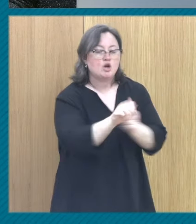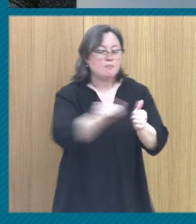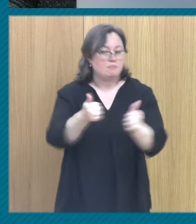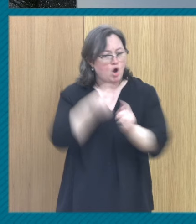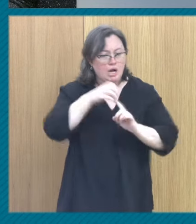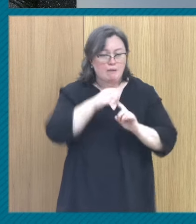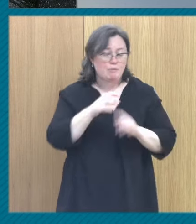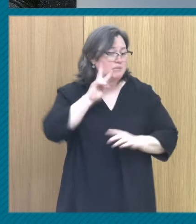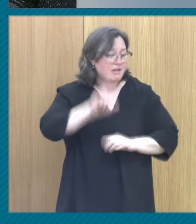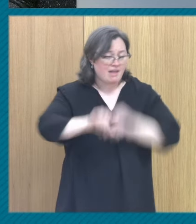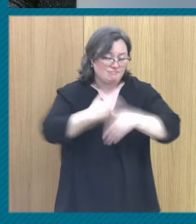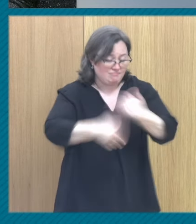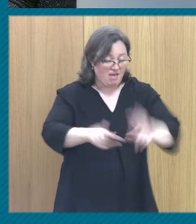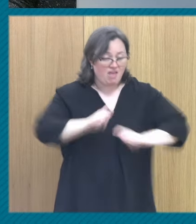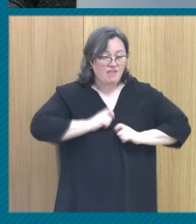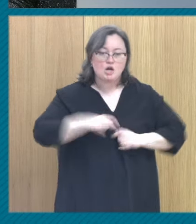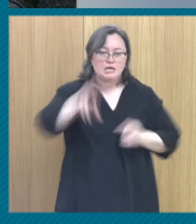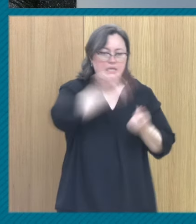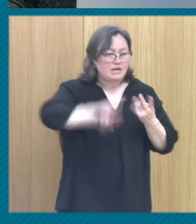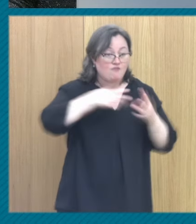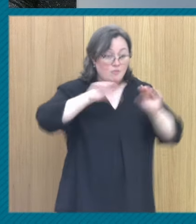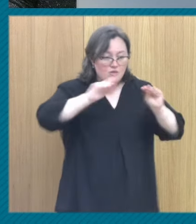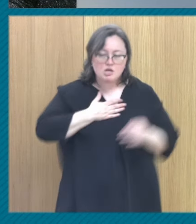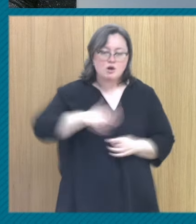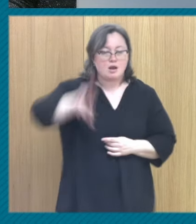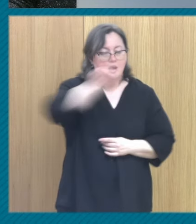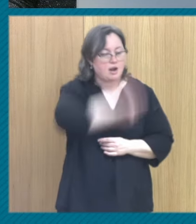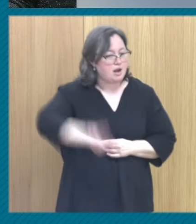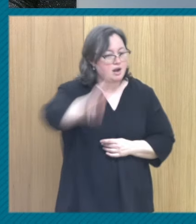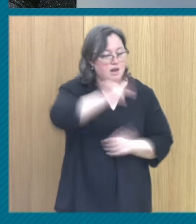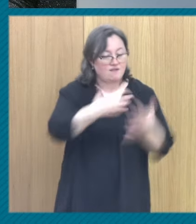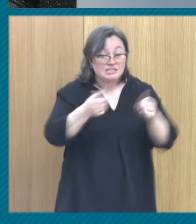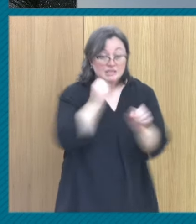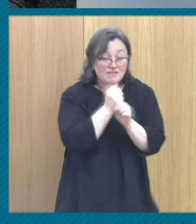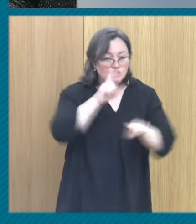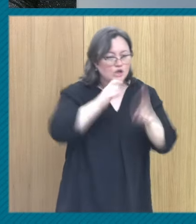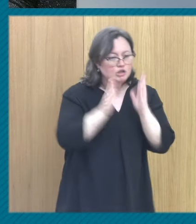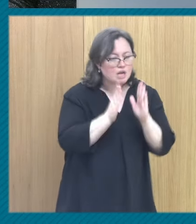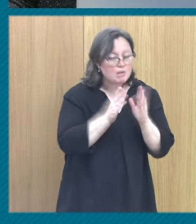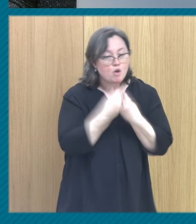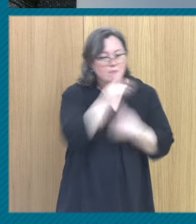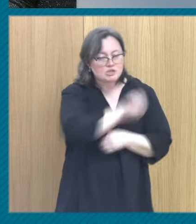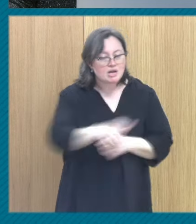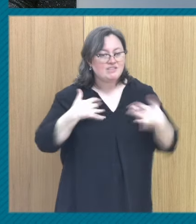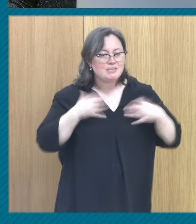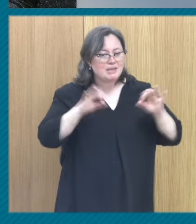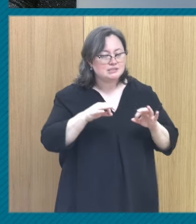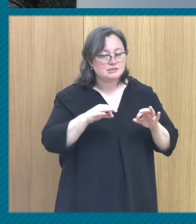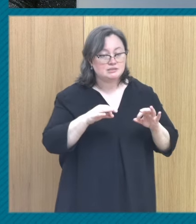he aprendido con los años y que repito sistemáticamente en las formaciones. Cuando se trabaja en psicoterapia con personas víctimas